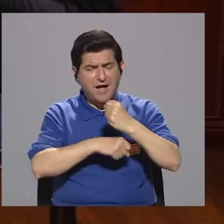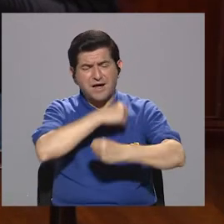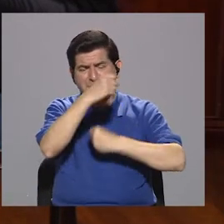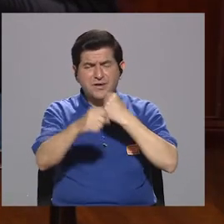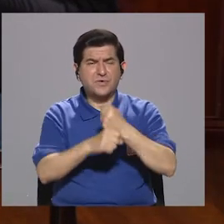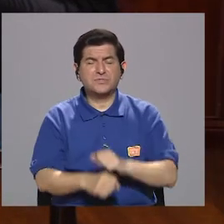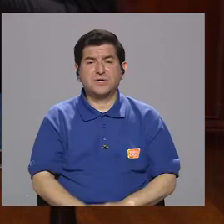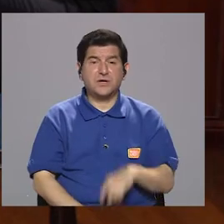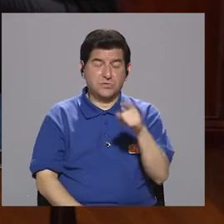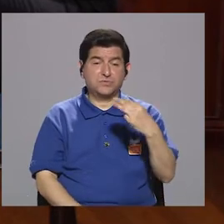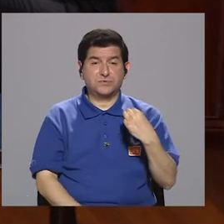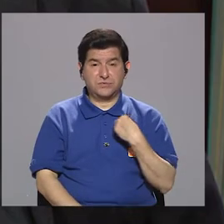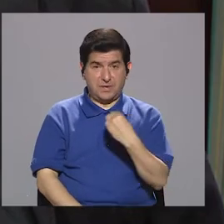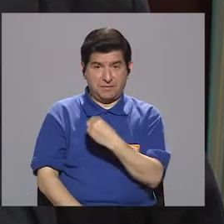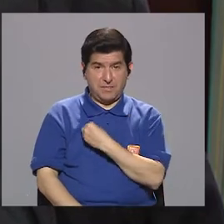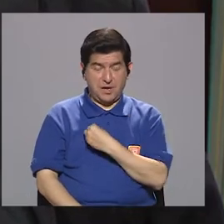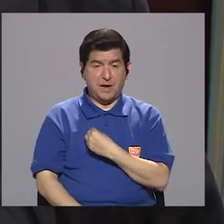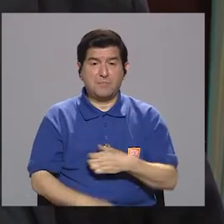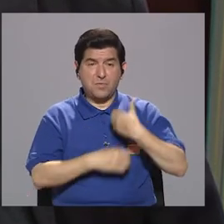Hablábamos de regidor desde el 82.